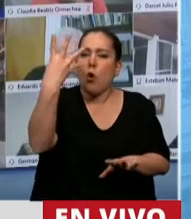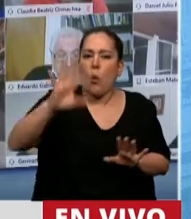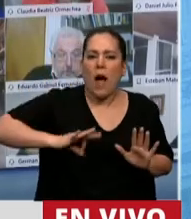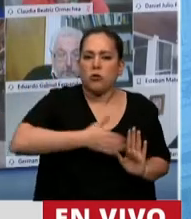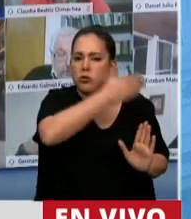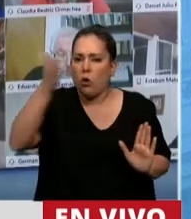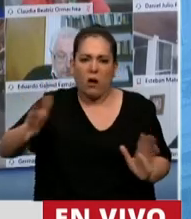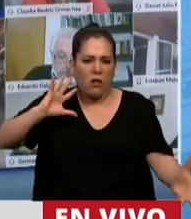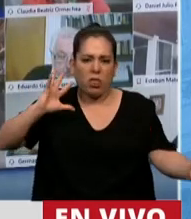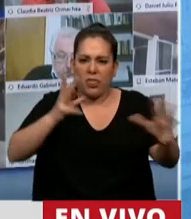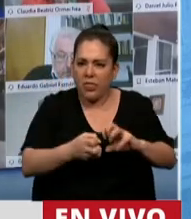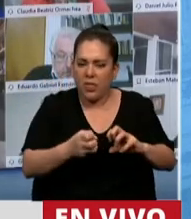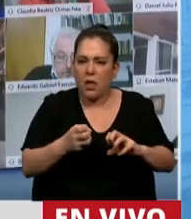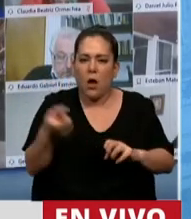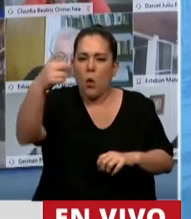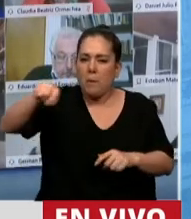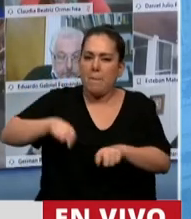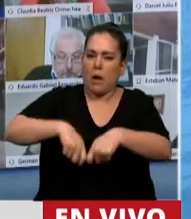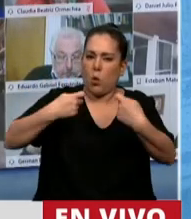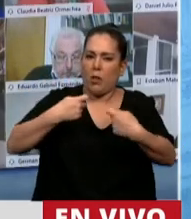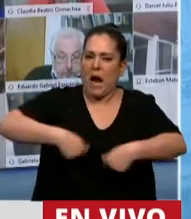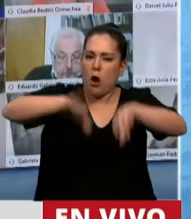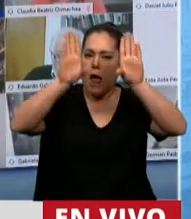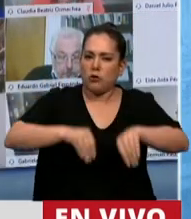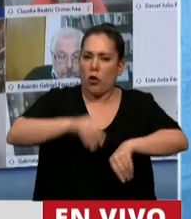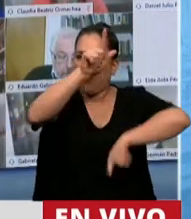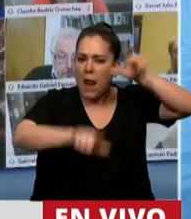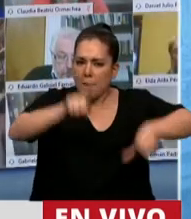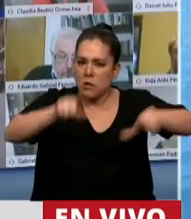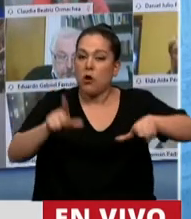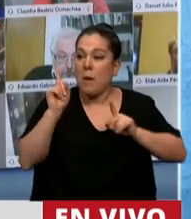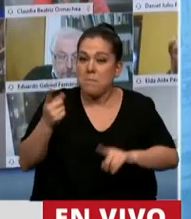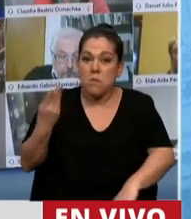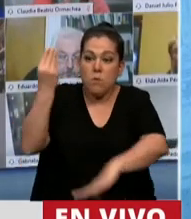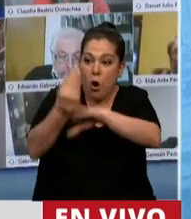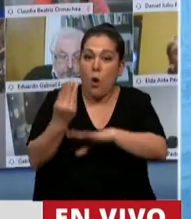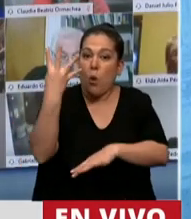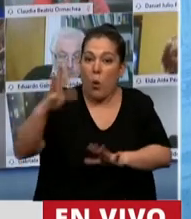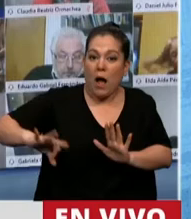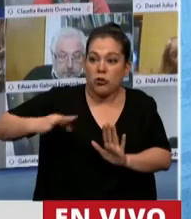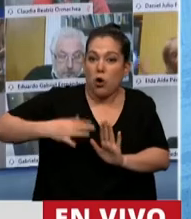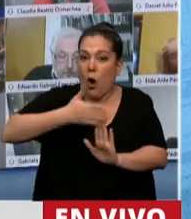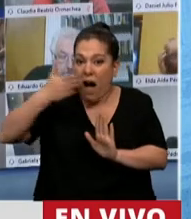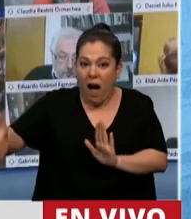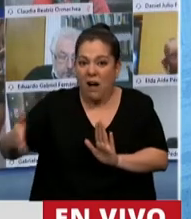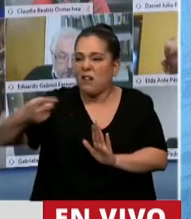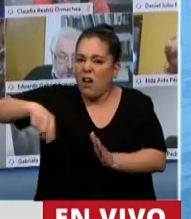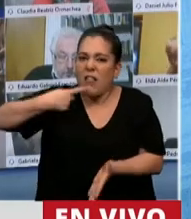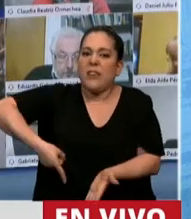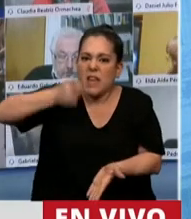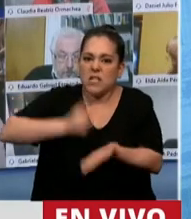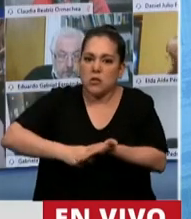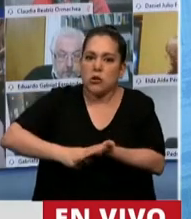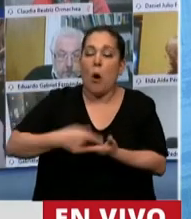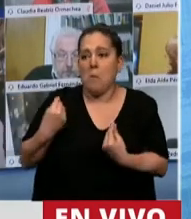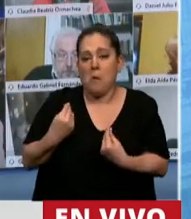Nos jodieron a todos durante cuatro años en los que tuvieron todas las facultades para tomar decisiones porque